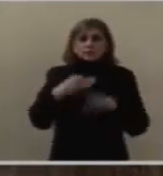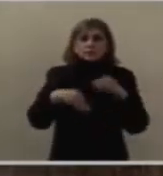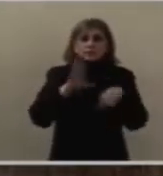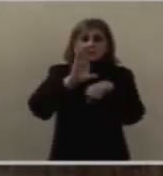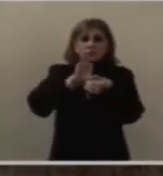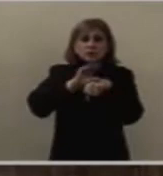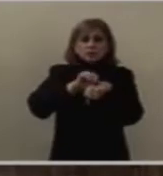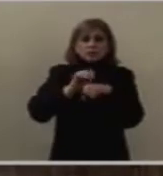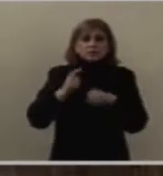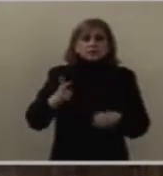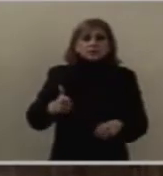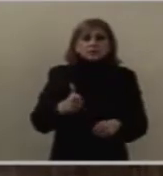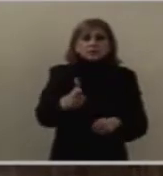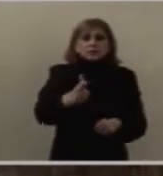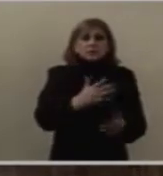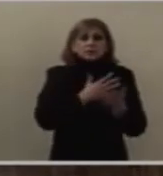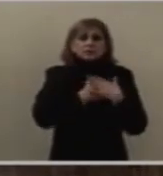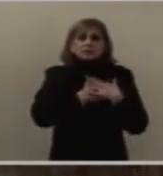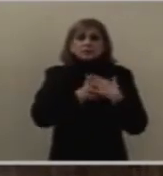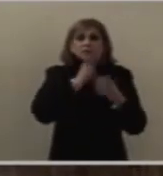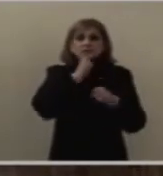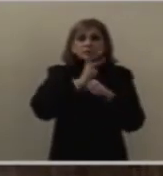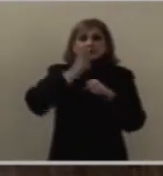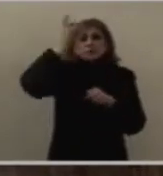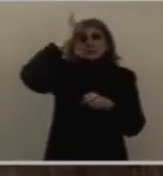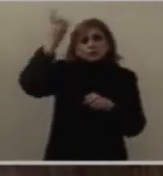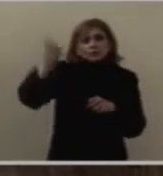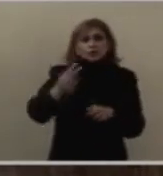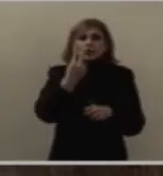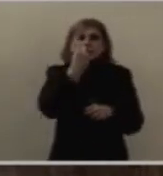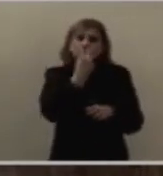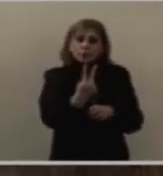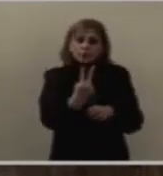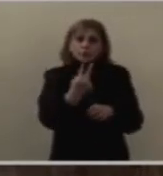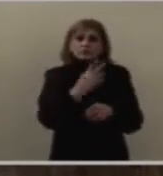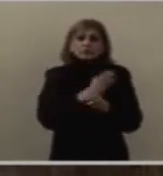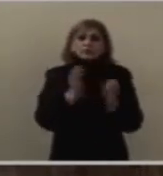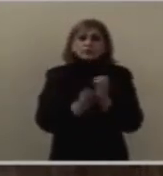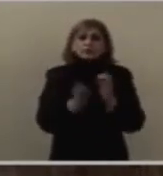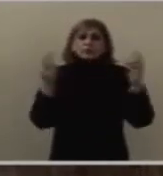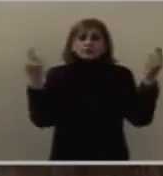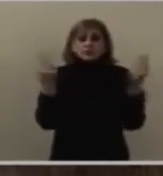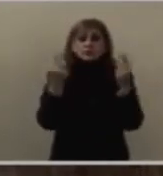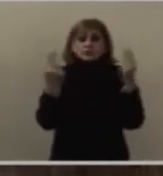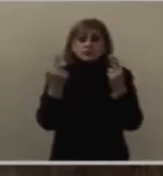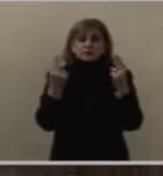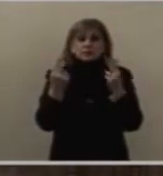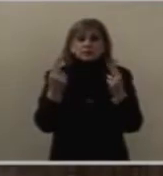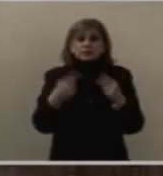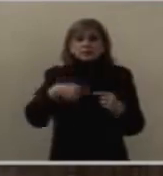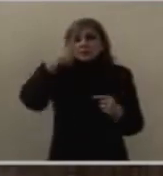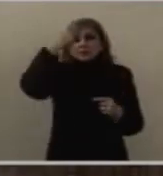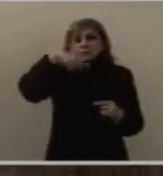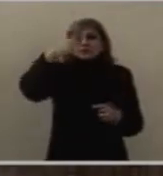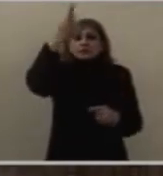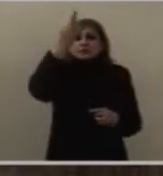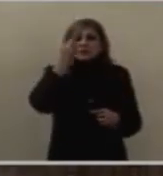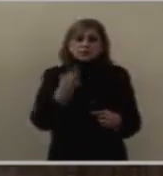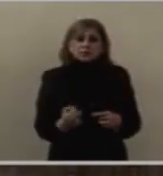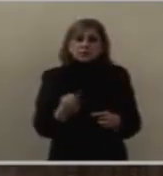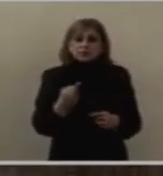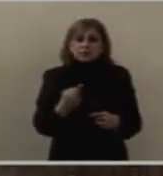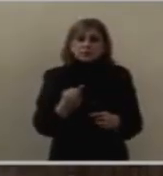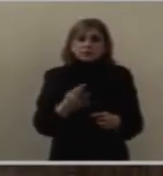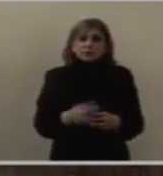amor de Dios. Dos actitudes son necesarias para aceptar estas